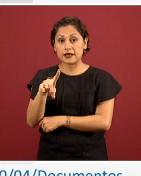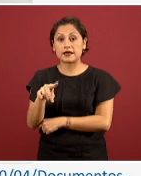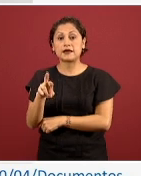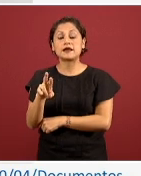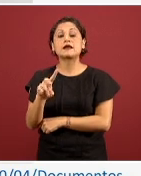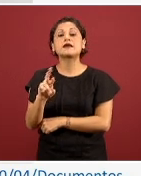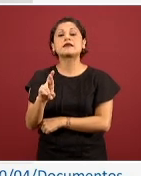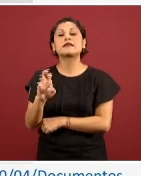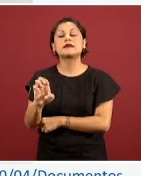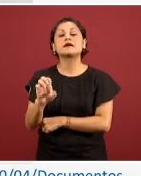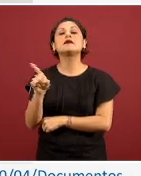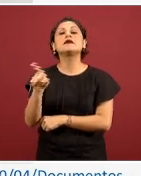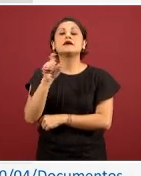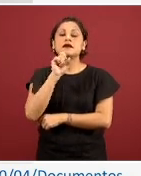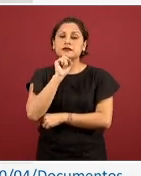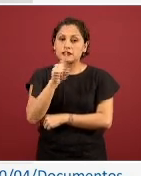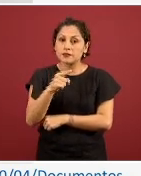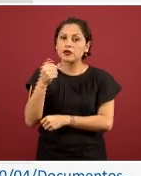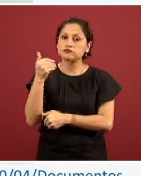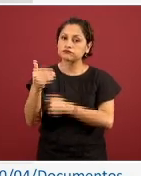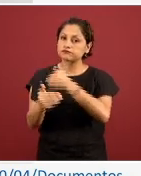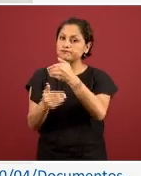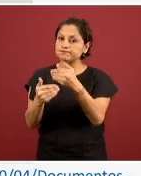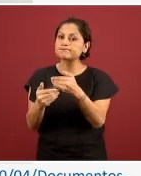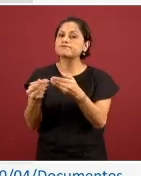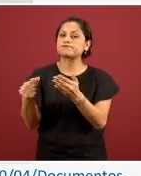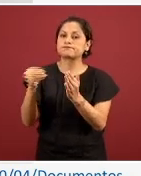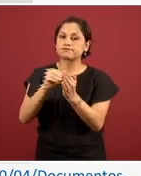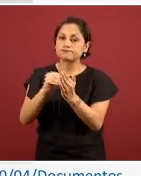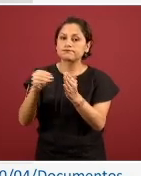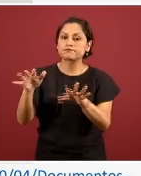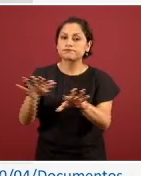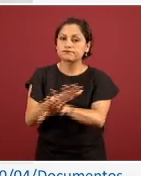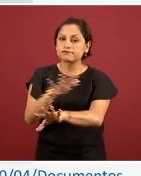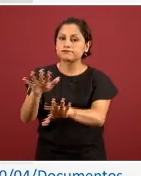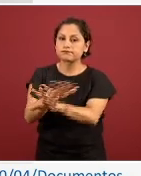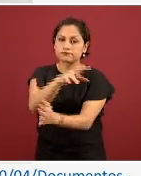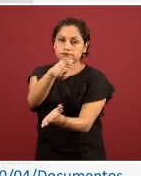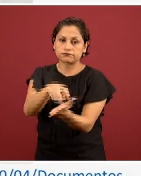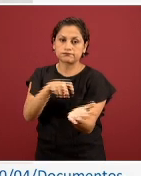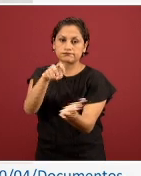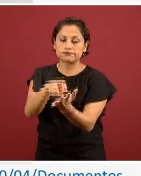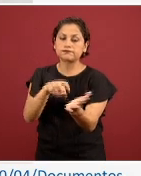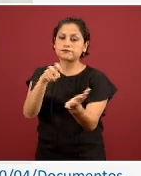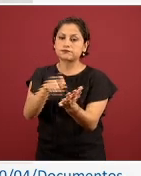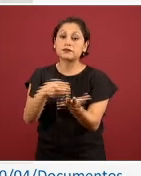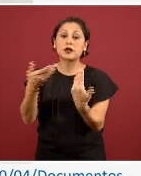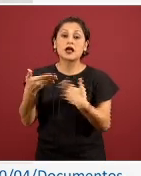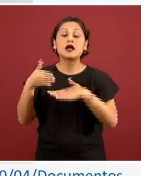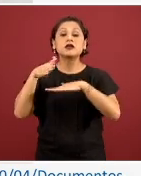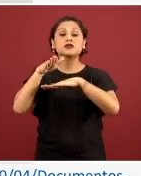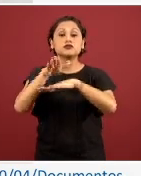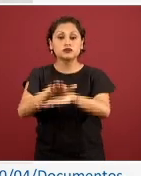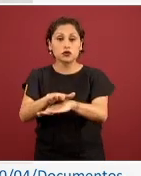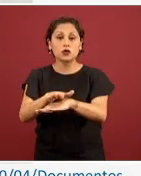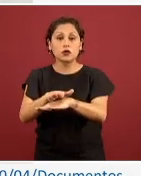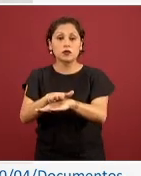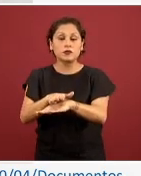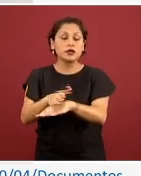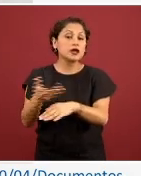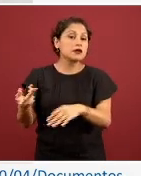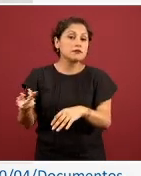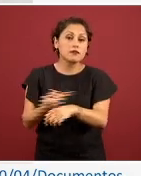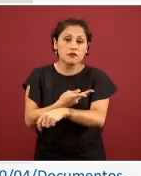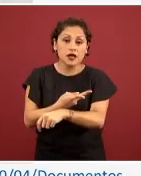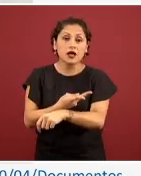evolución y unos cambios específicos, sobre todo en lo que se refiere a la definición operacional de